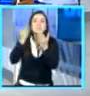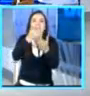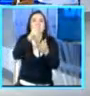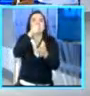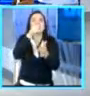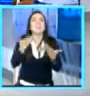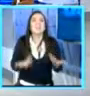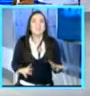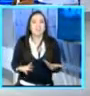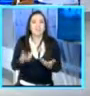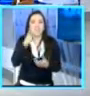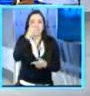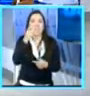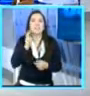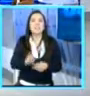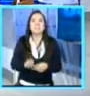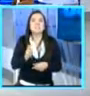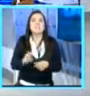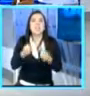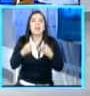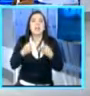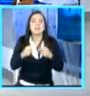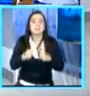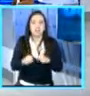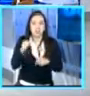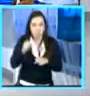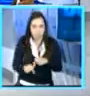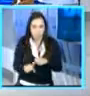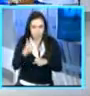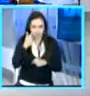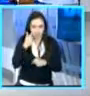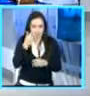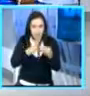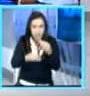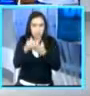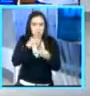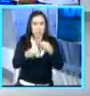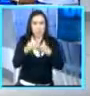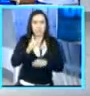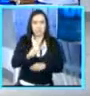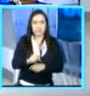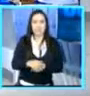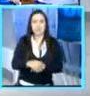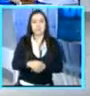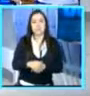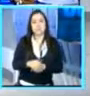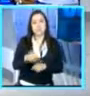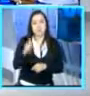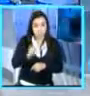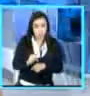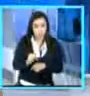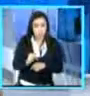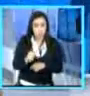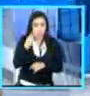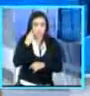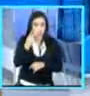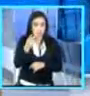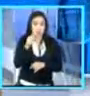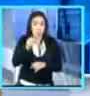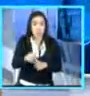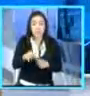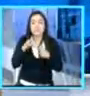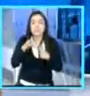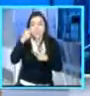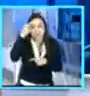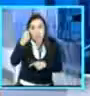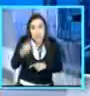recibir, cómo recibe y cómo está Guatemala hoy en día. A ver, yo creo que hoy es un día muy, muy especial, no solamente para